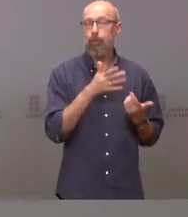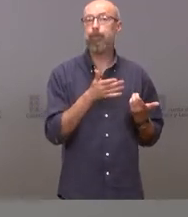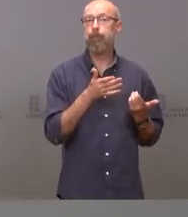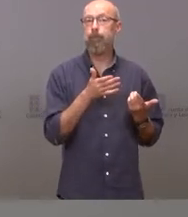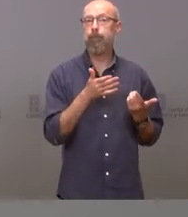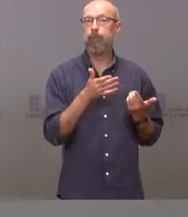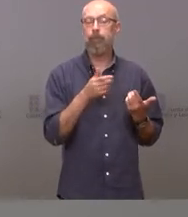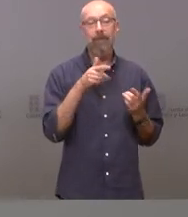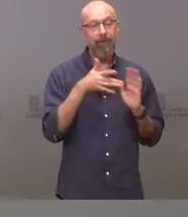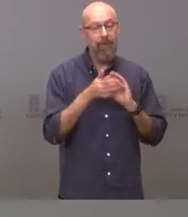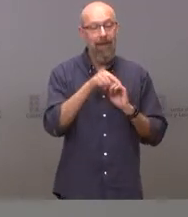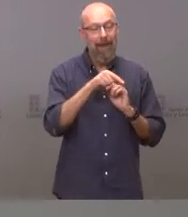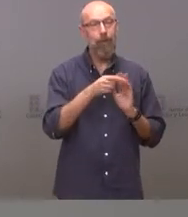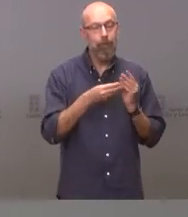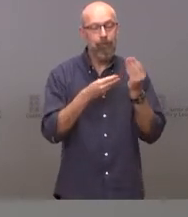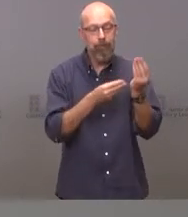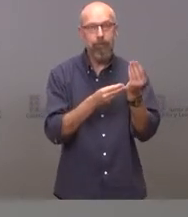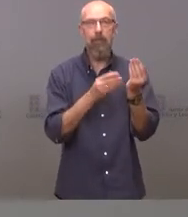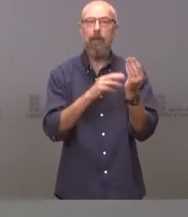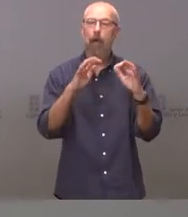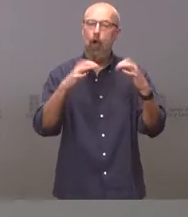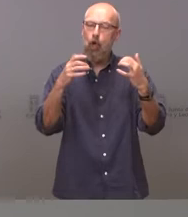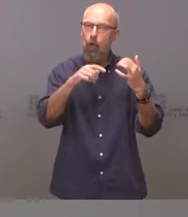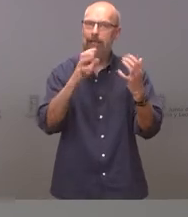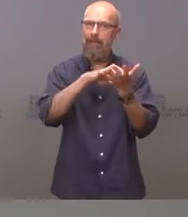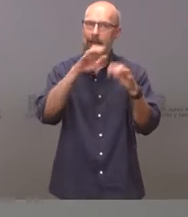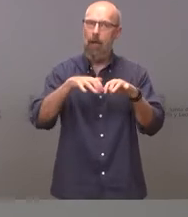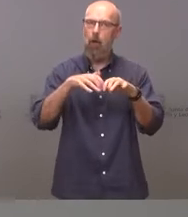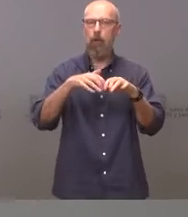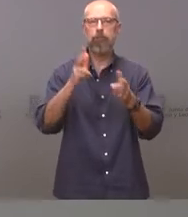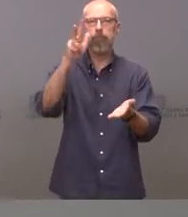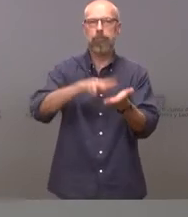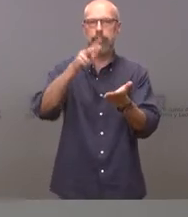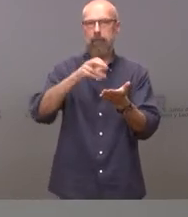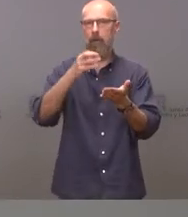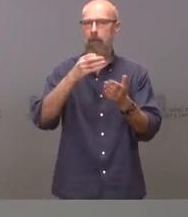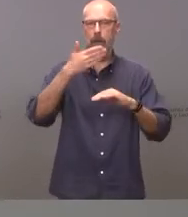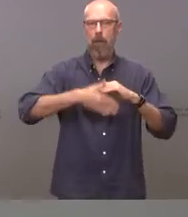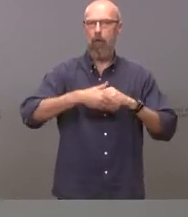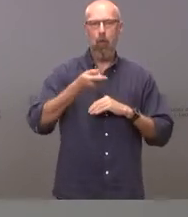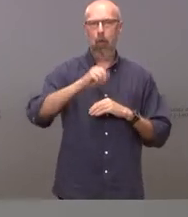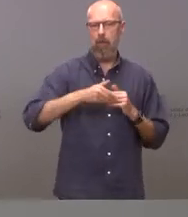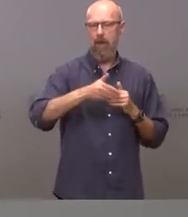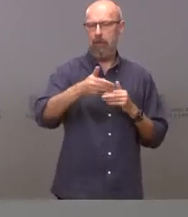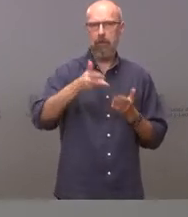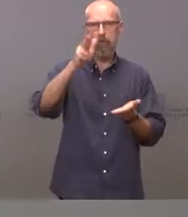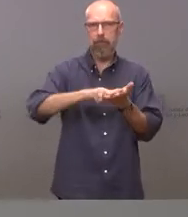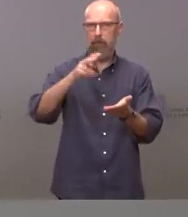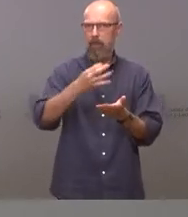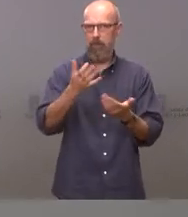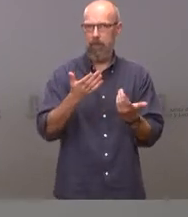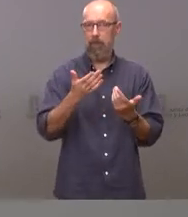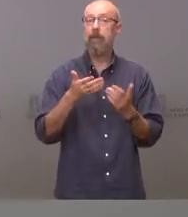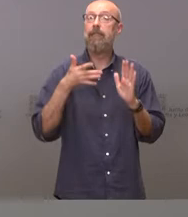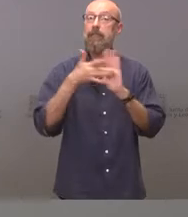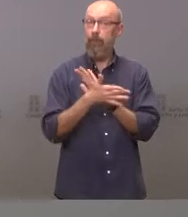tener que ser ratificada o convalidada por las Cortes de Castilla y León en un plazo de un mes, por lo cual se posibilitará que todos los grupos